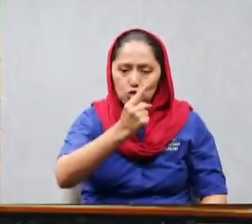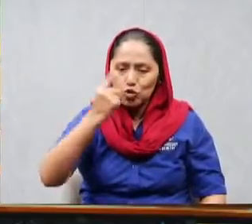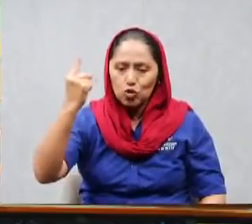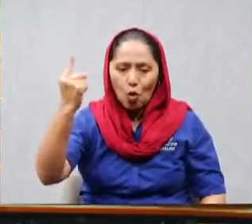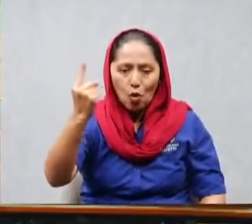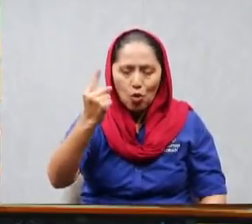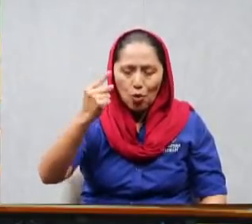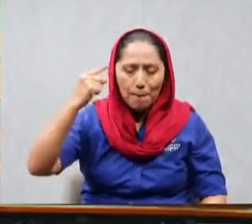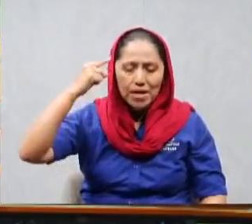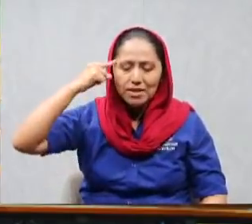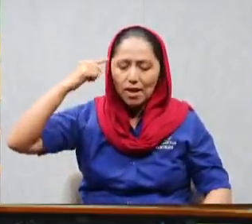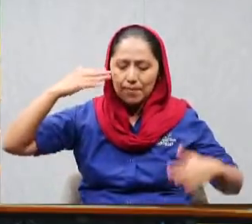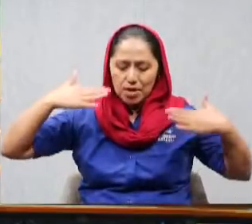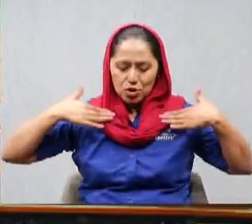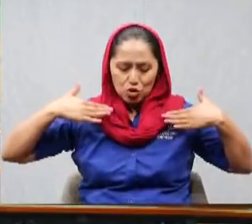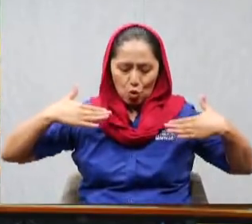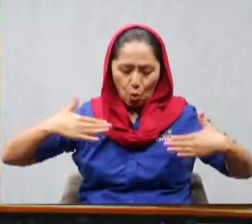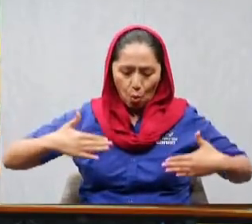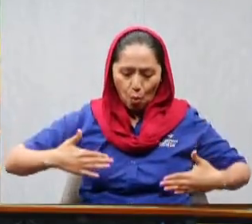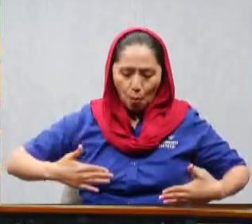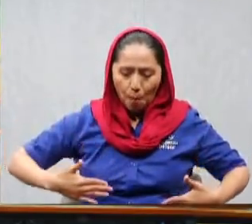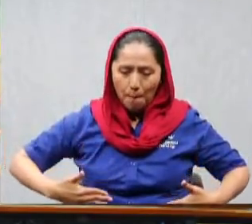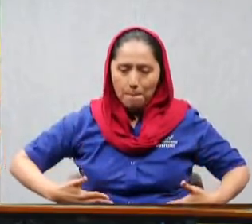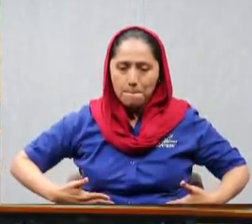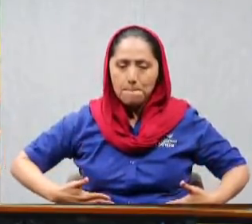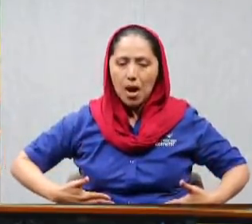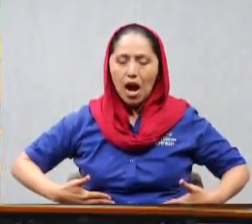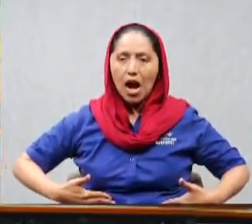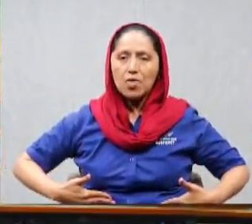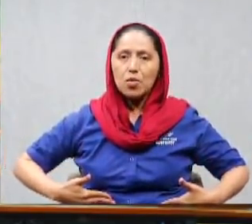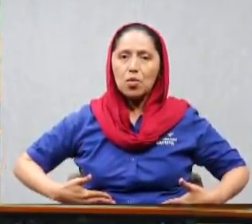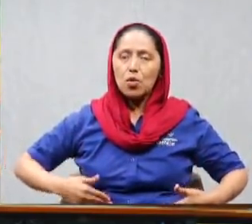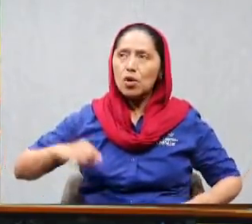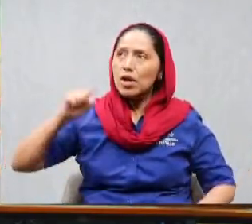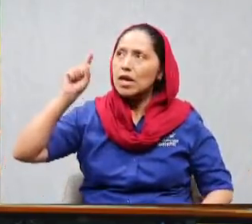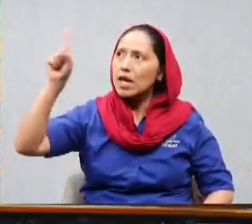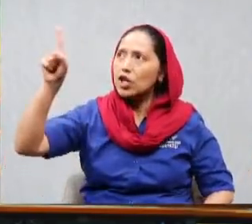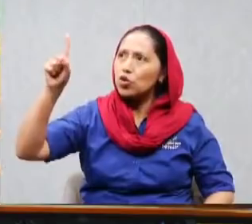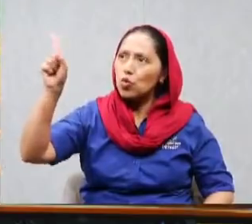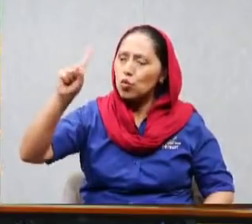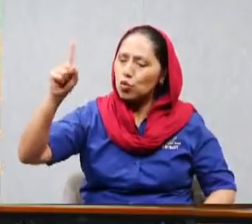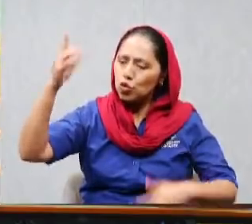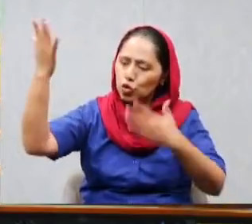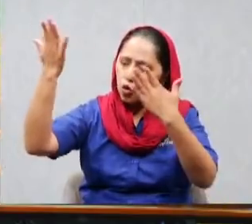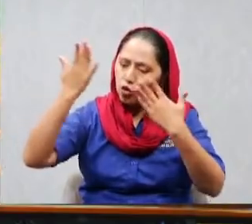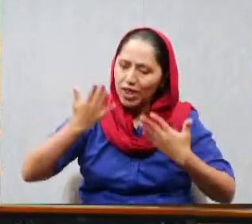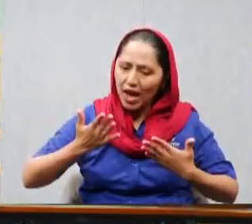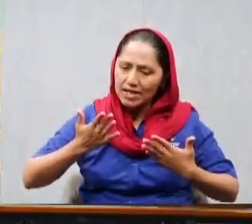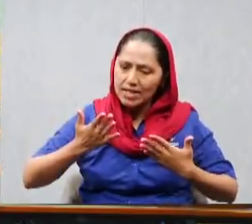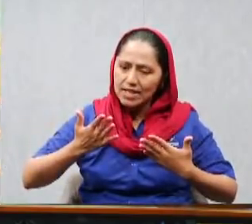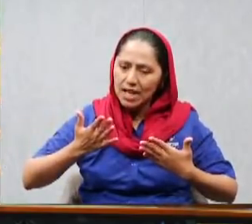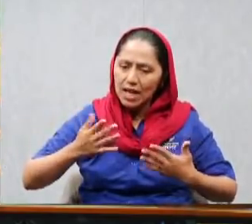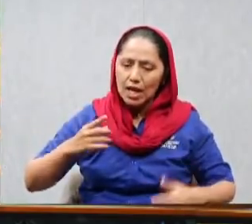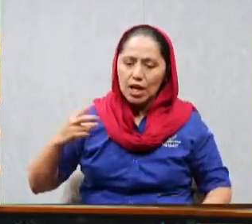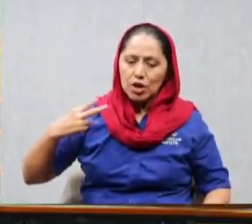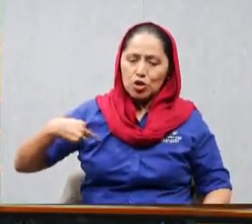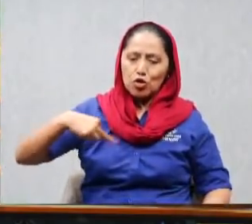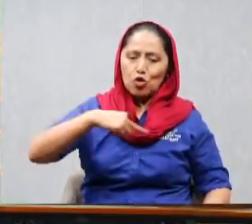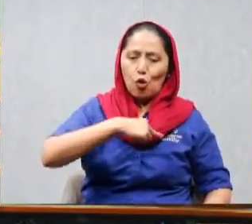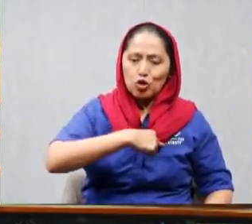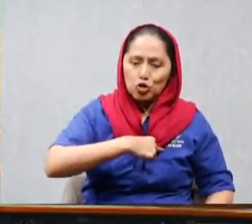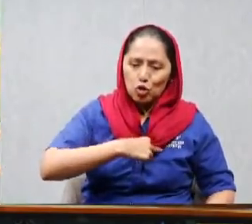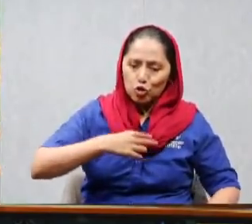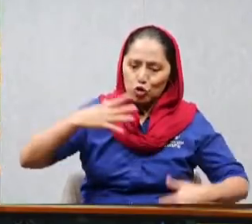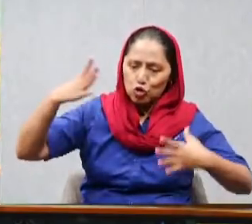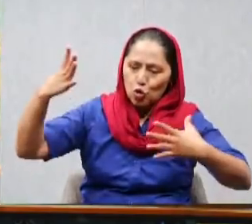humano Señor que no que no provino de Ti en el nombre de Jesús lo traemos